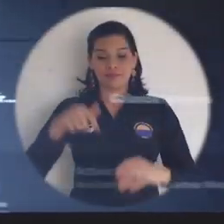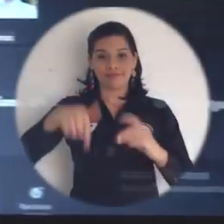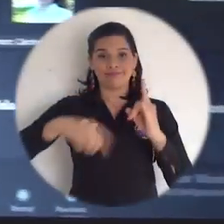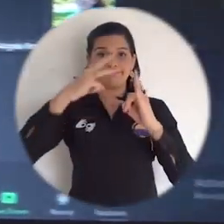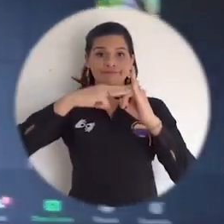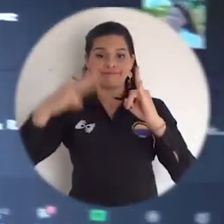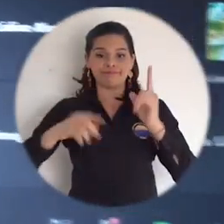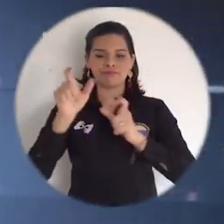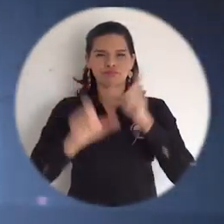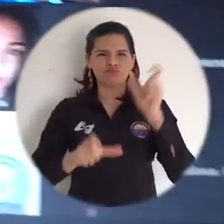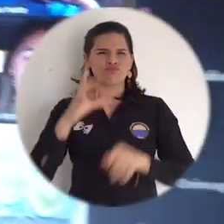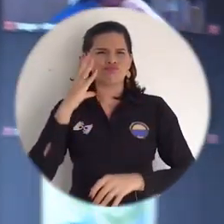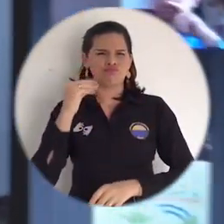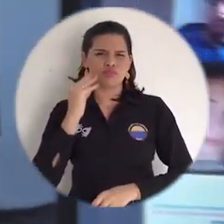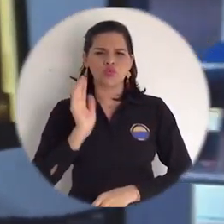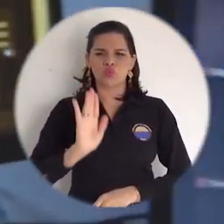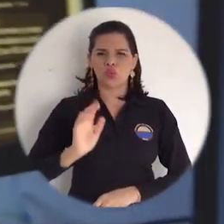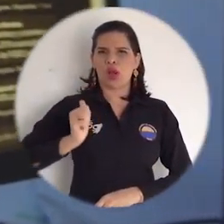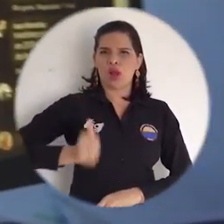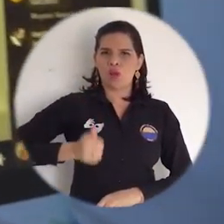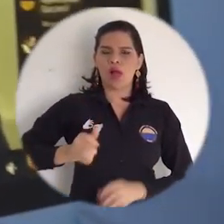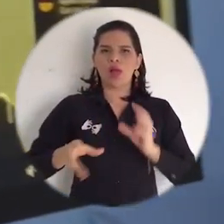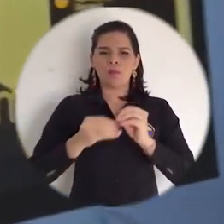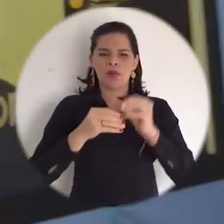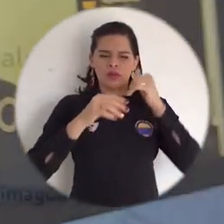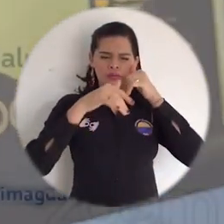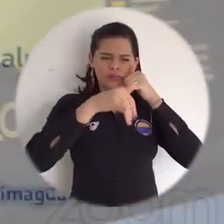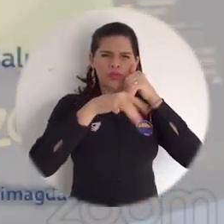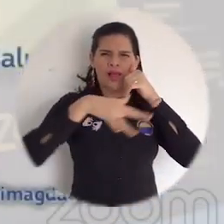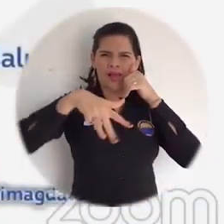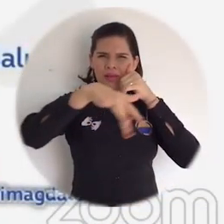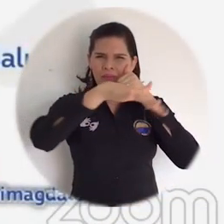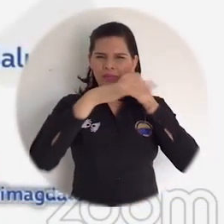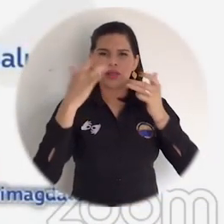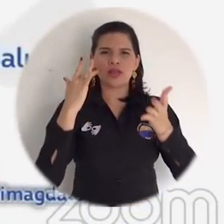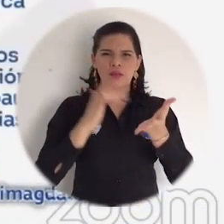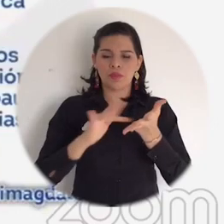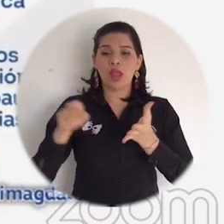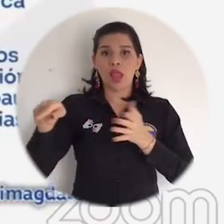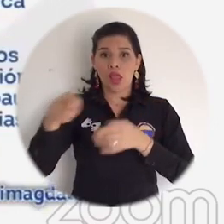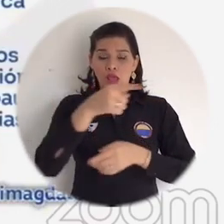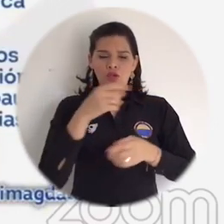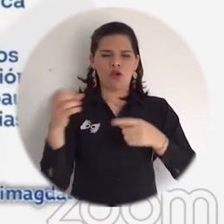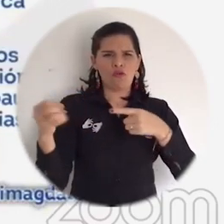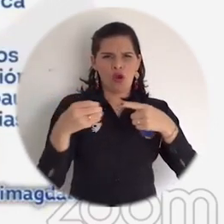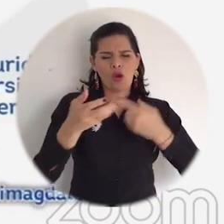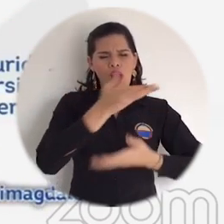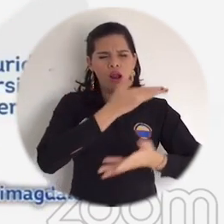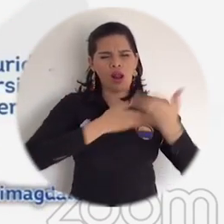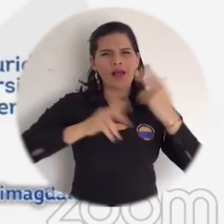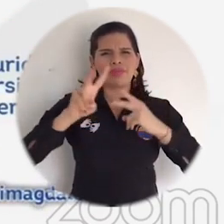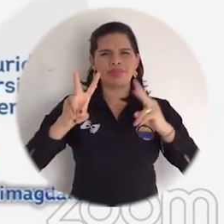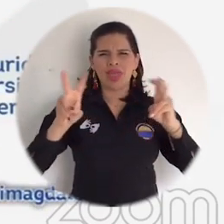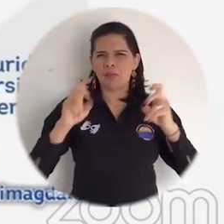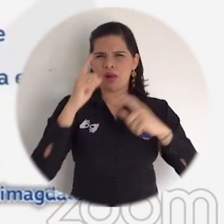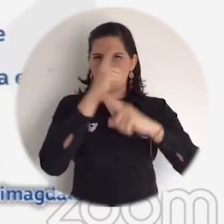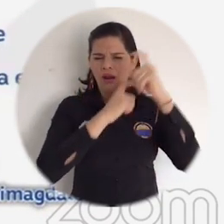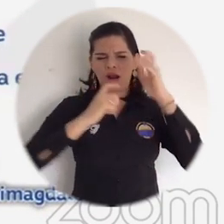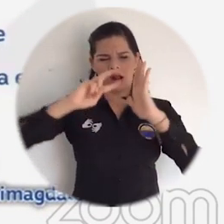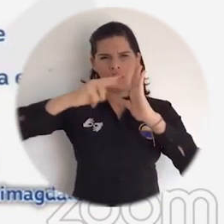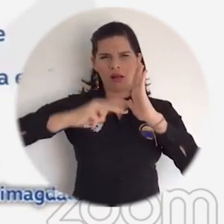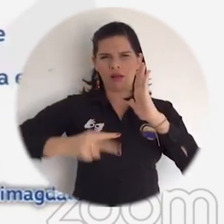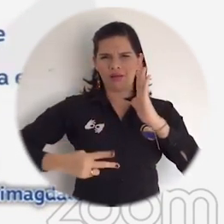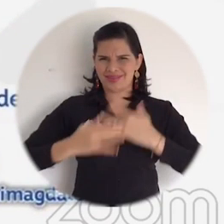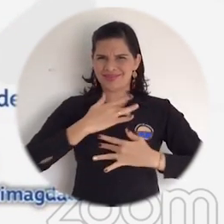En la Universidad del Magdalena, expertos del área sanitaria y del derecho participaron en el foro denominado Reflexiones sobre la Reforma de la